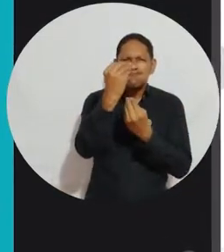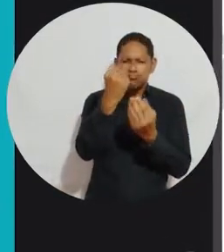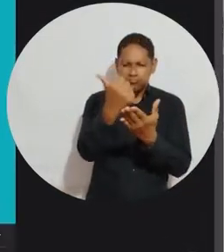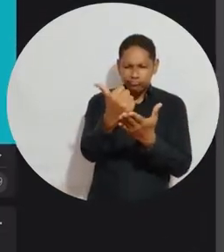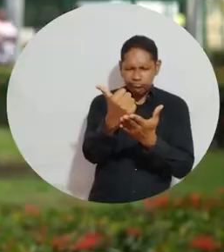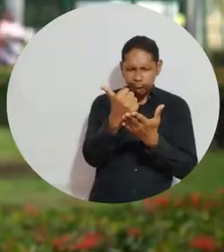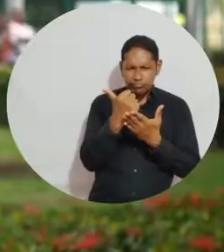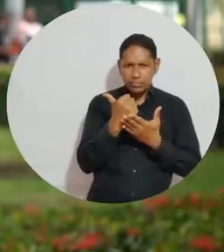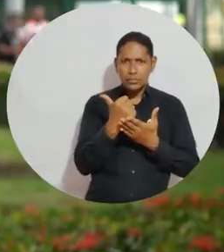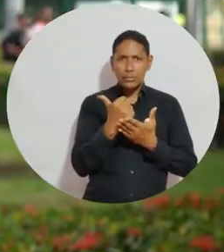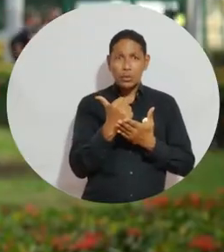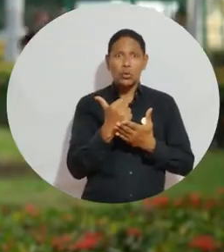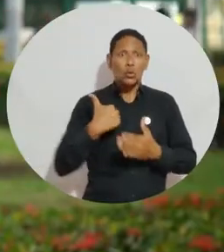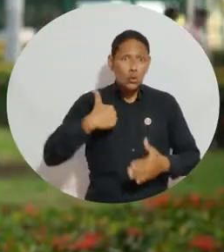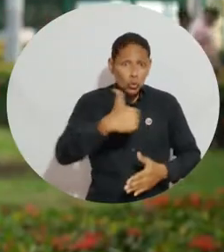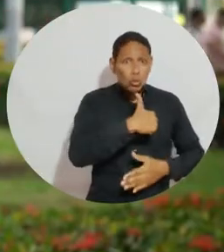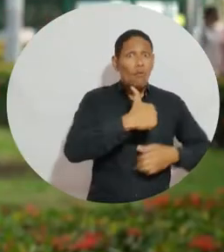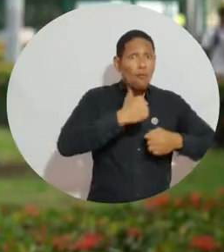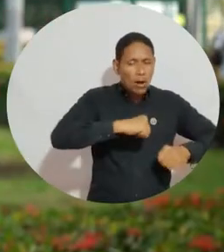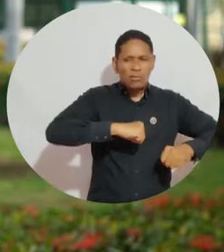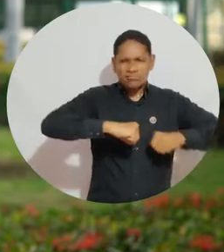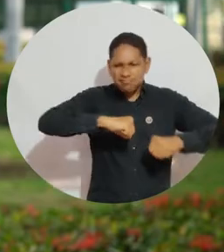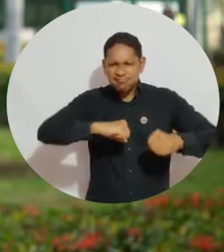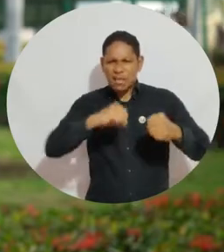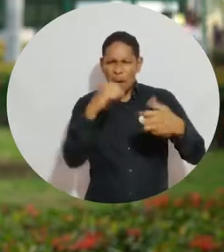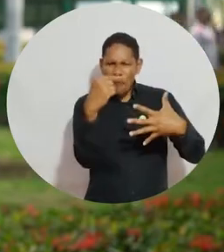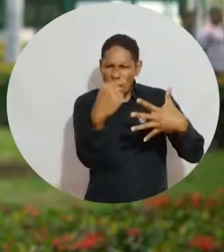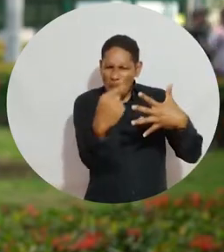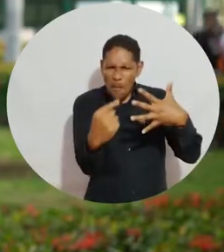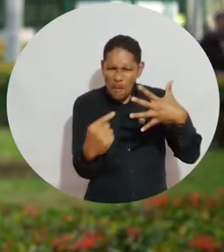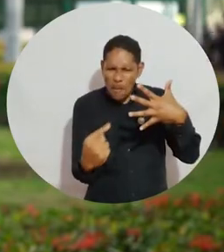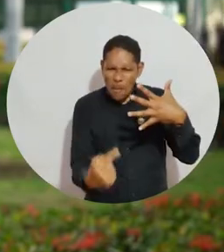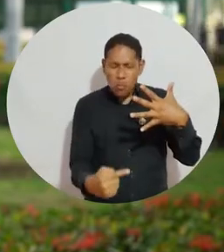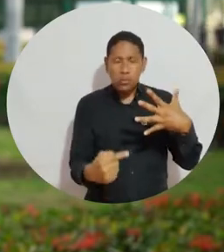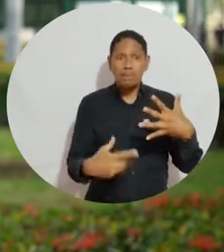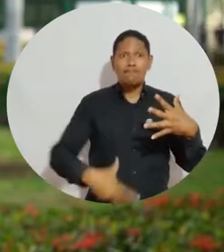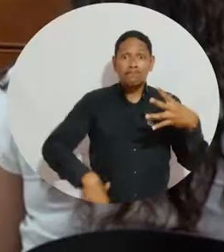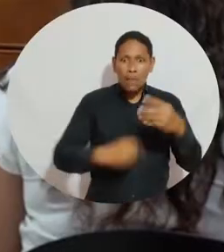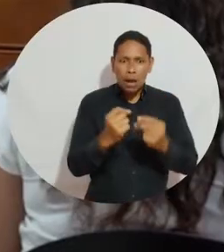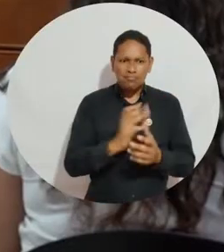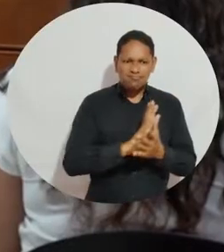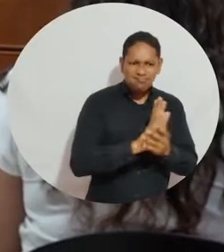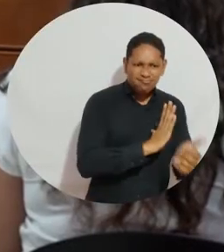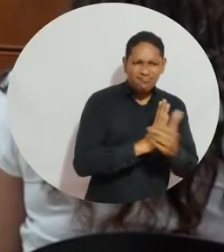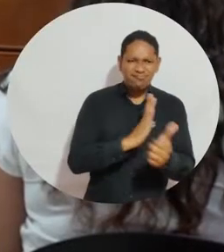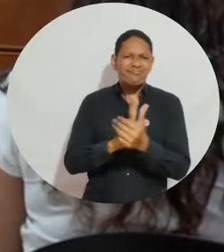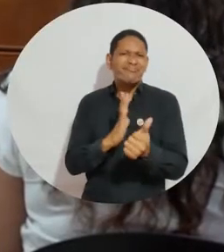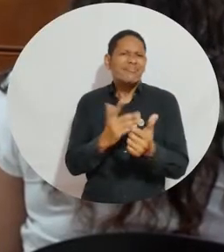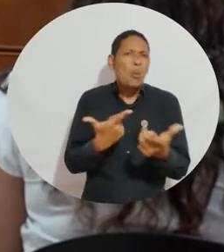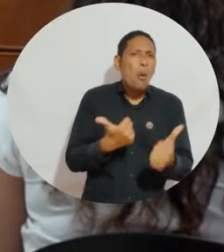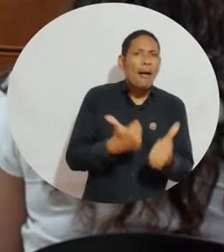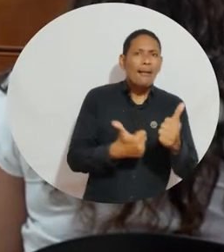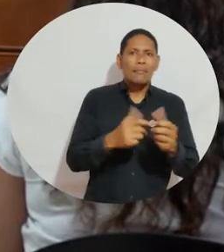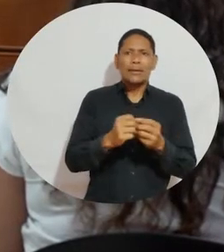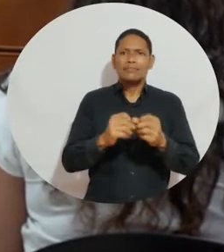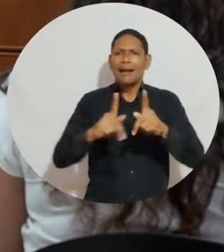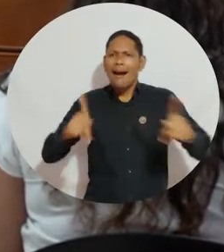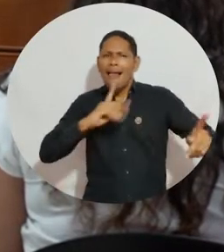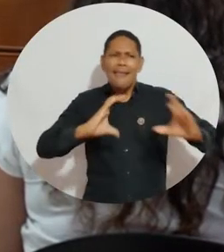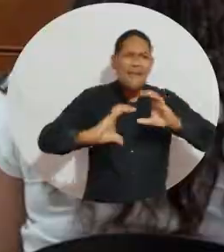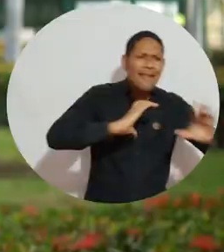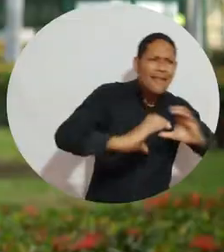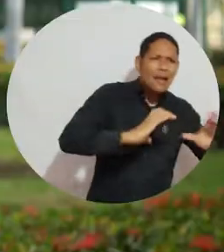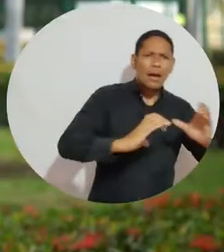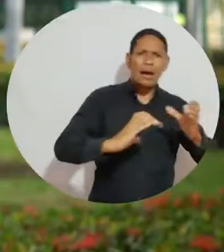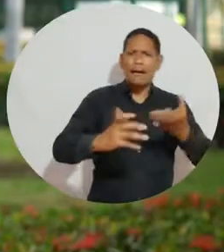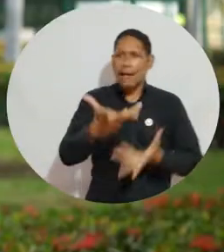tratamiento. Para nosotros fue toda una tarea el poder cumplir con todo este tipo de funciones, adquirir también ciertas habilidades en relación a